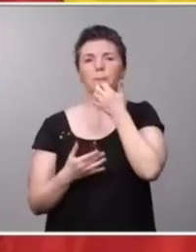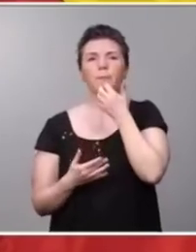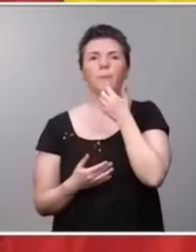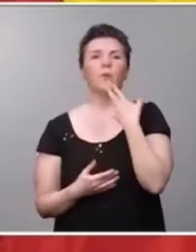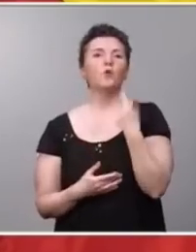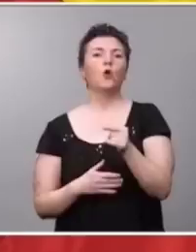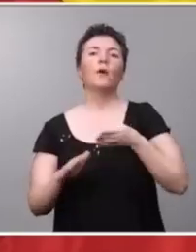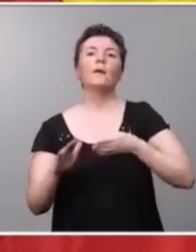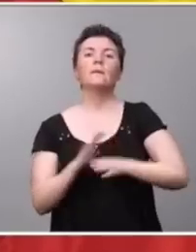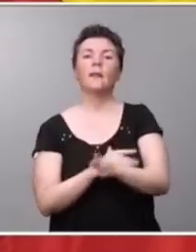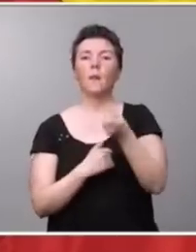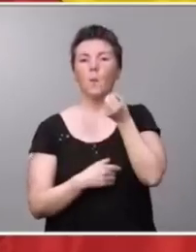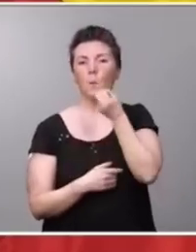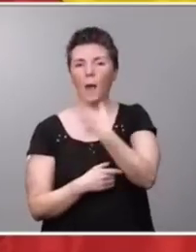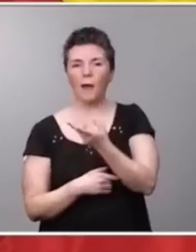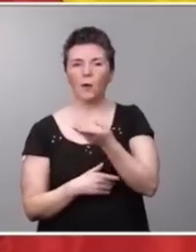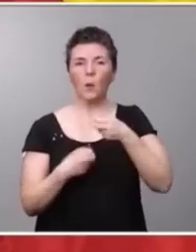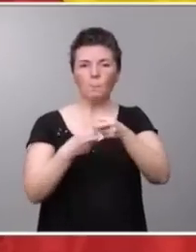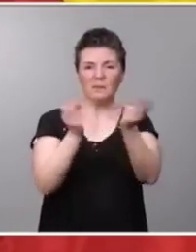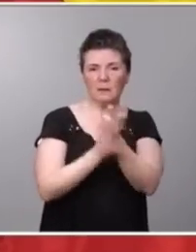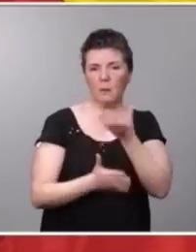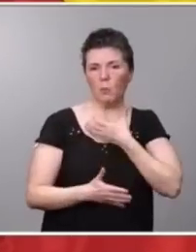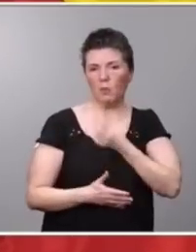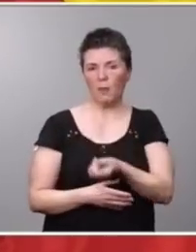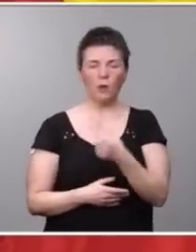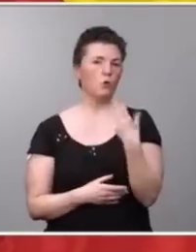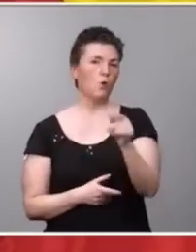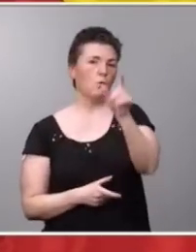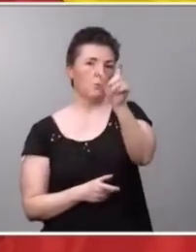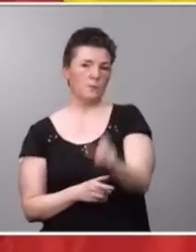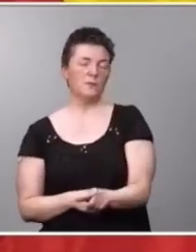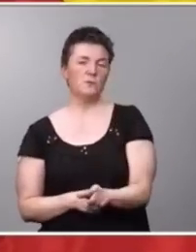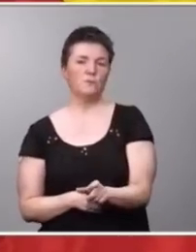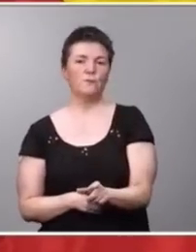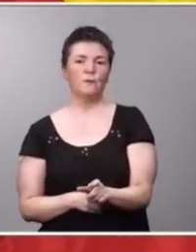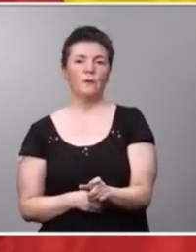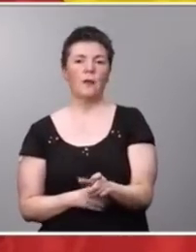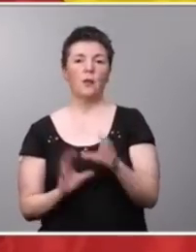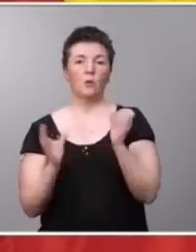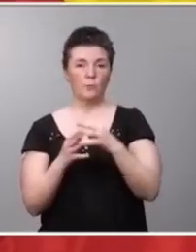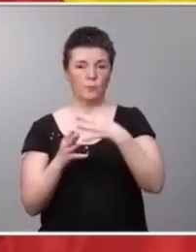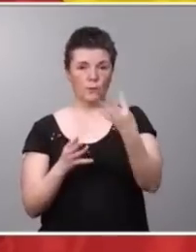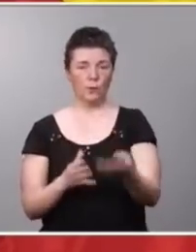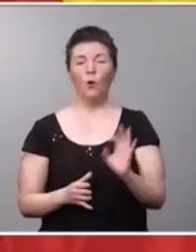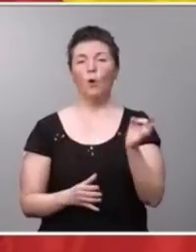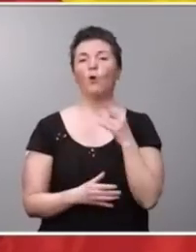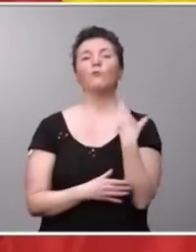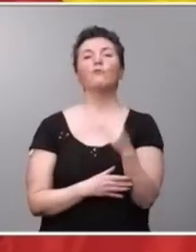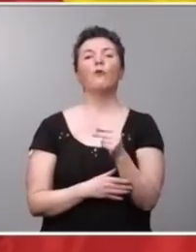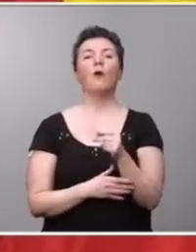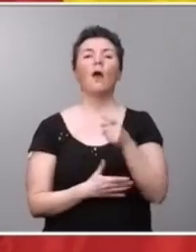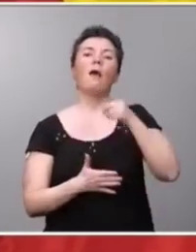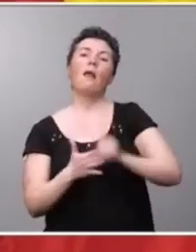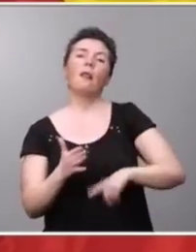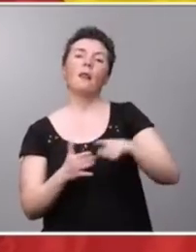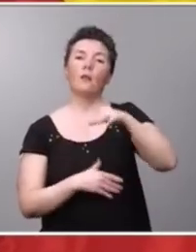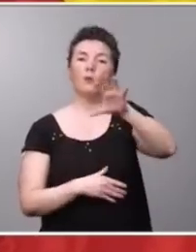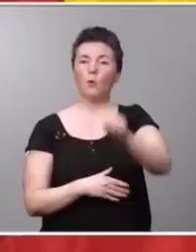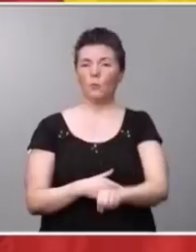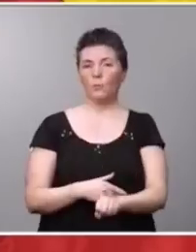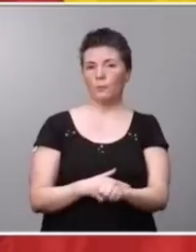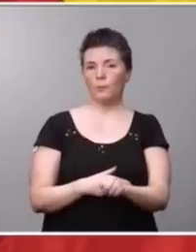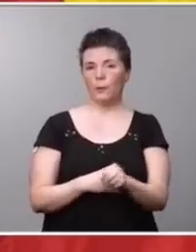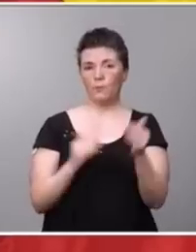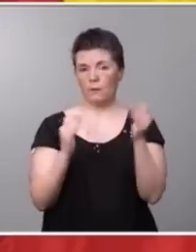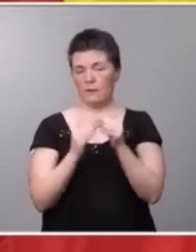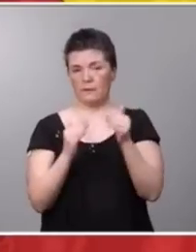a un bar o a una piscina municipal a una persona LGTBI o que se le niega el alquiler o la compra de una vivienda